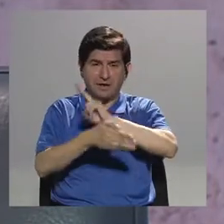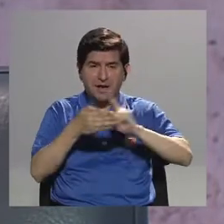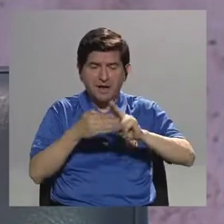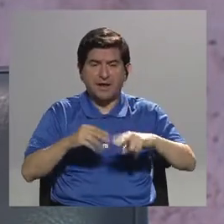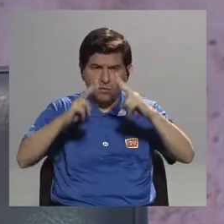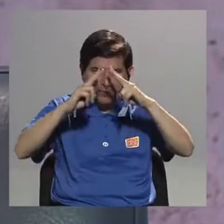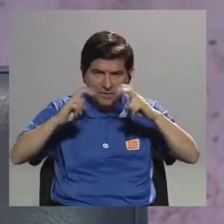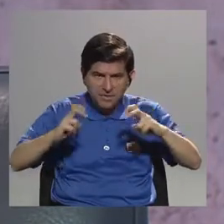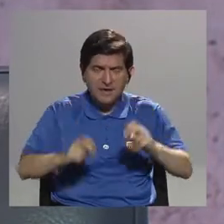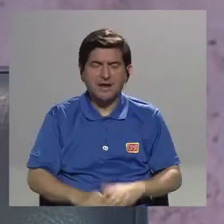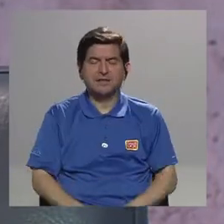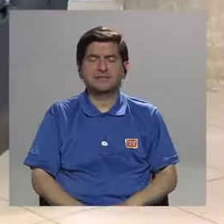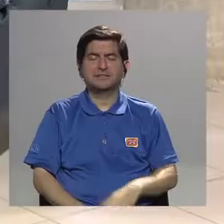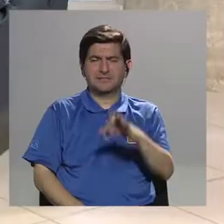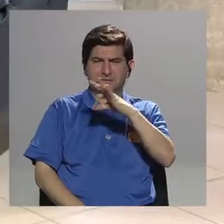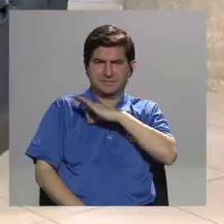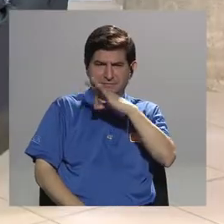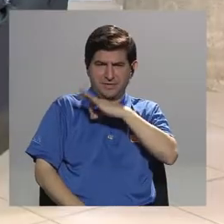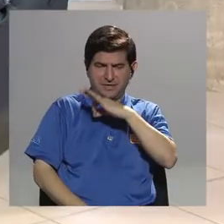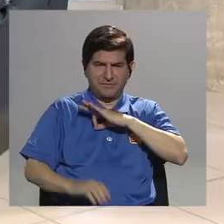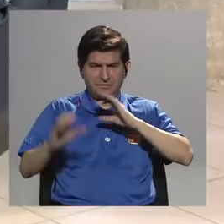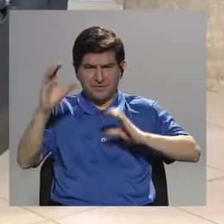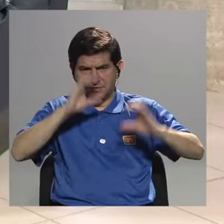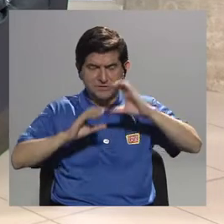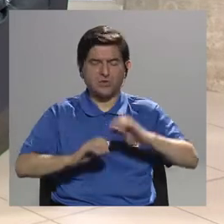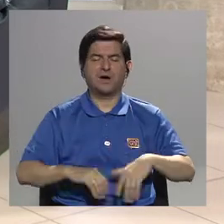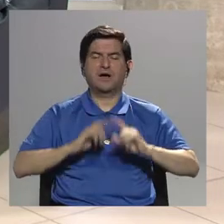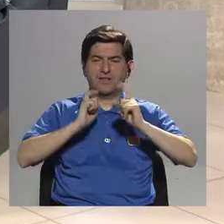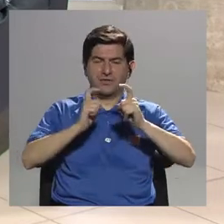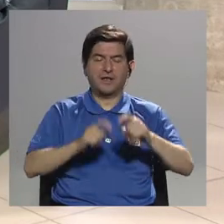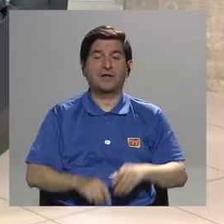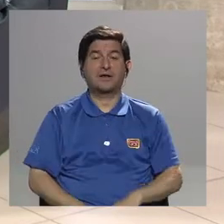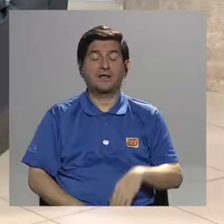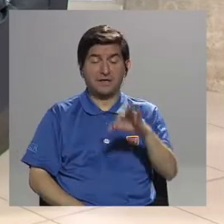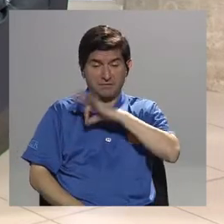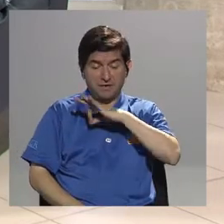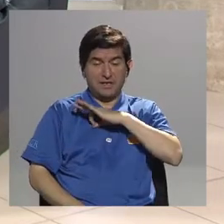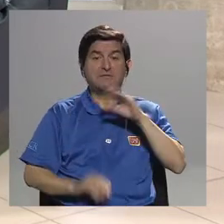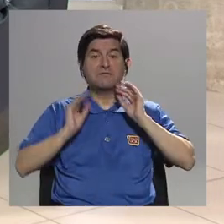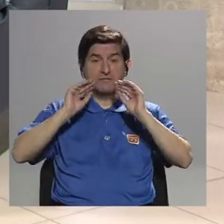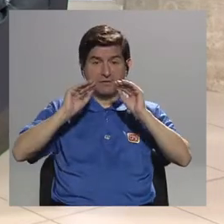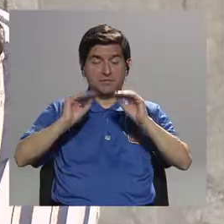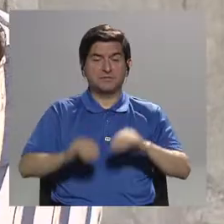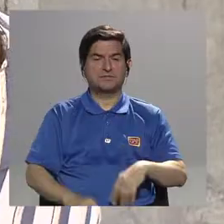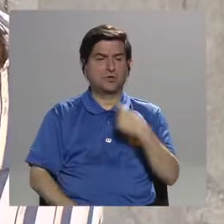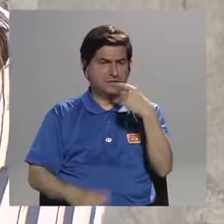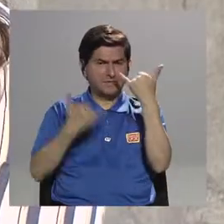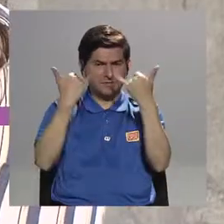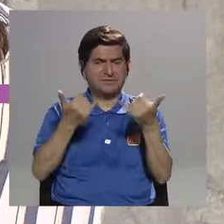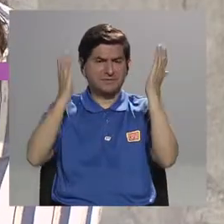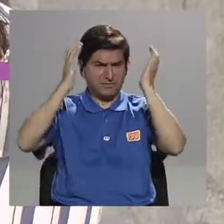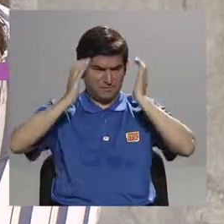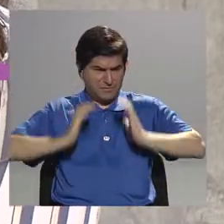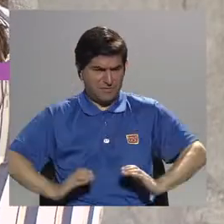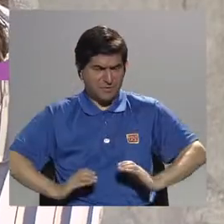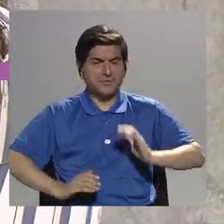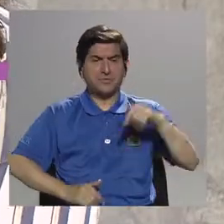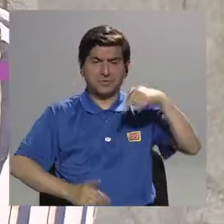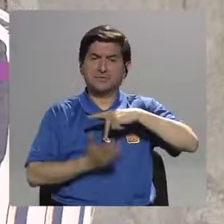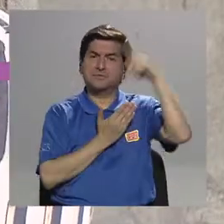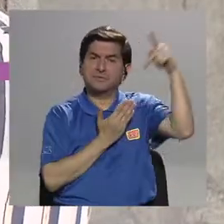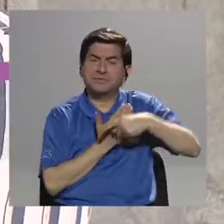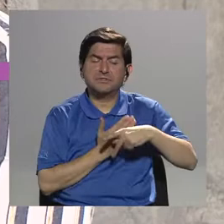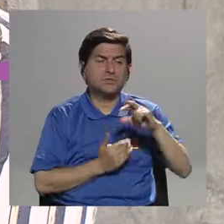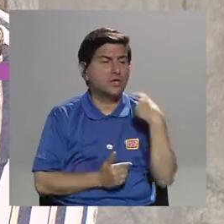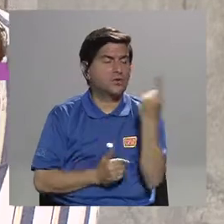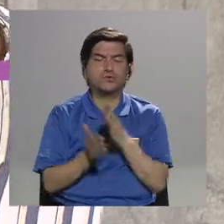ciencia. Para el beneficio de la ciencia y de la docencia, porque estos cuerpos, como hemos hablado ahora en el programa, no solo lo aprovechan